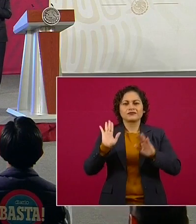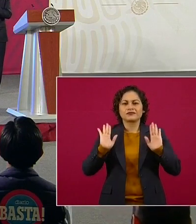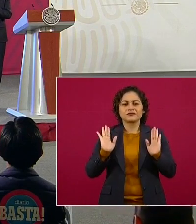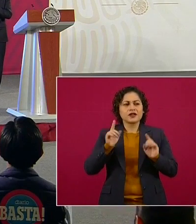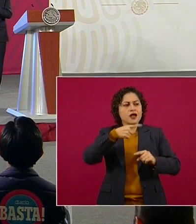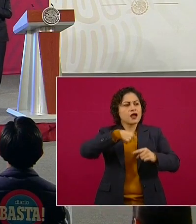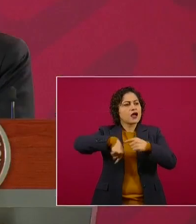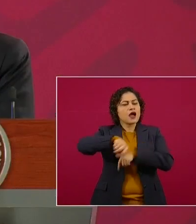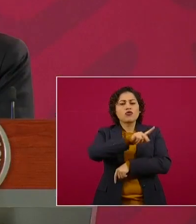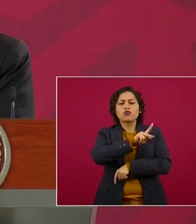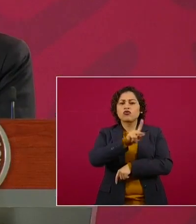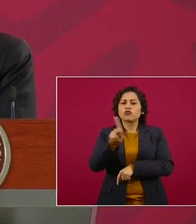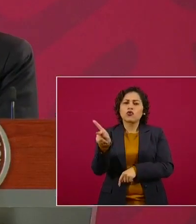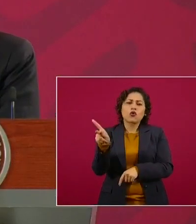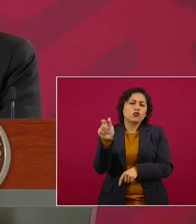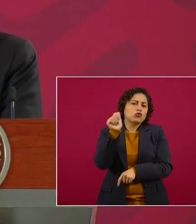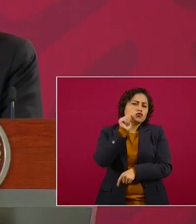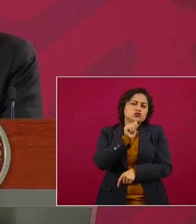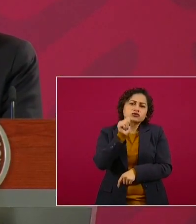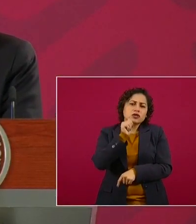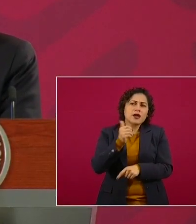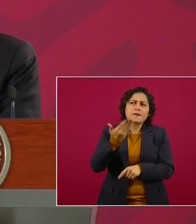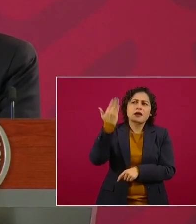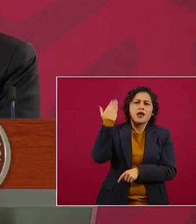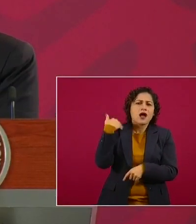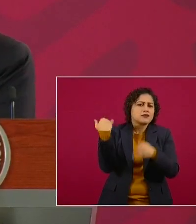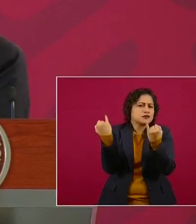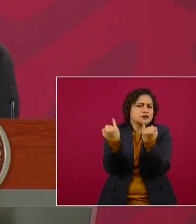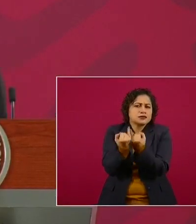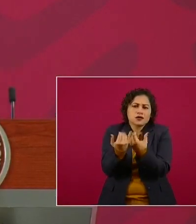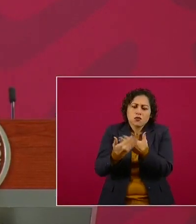lo hemos hecho de manera responsable.